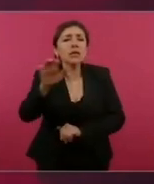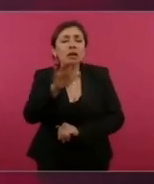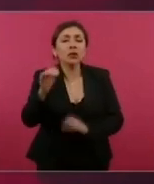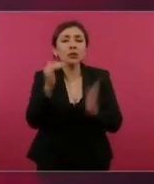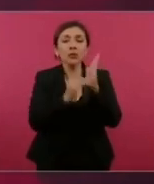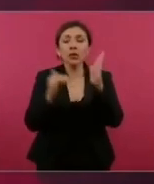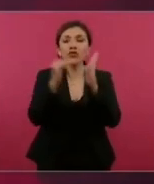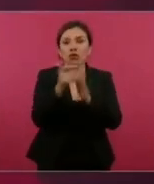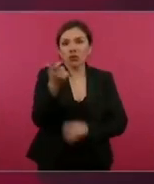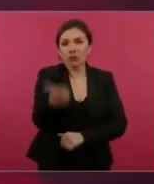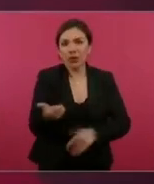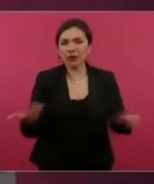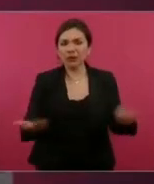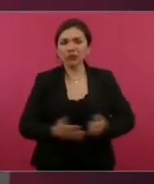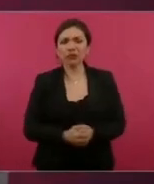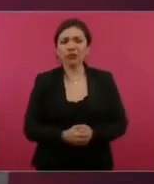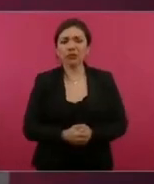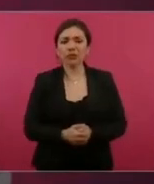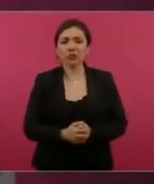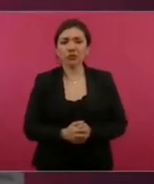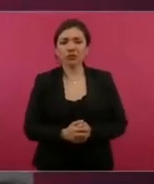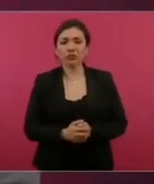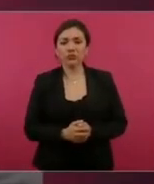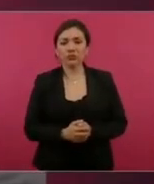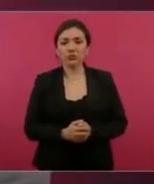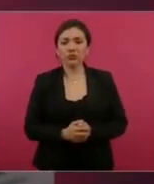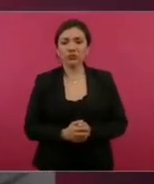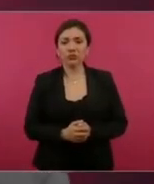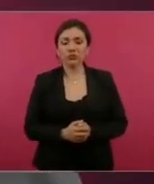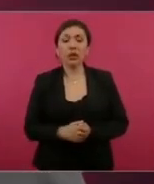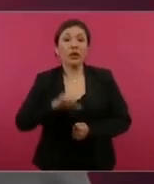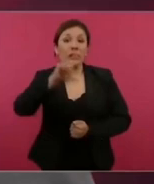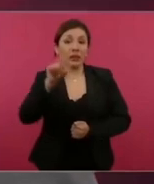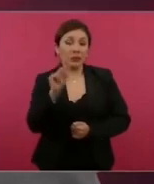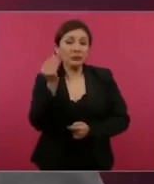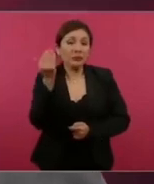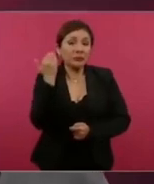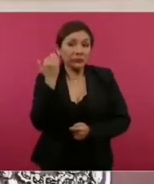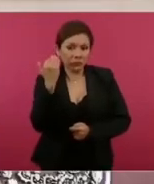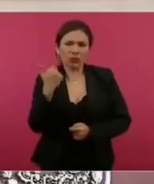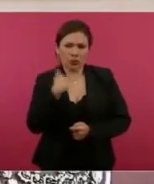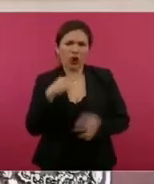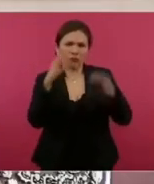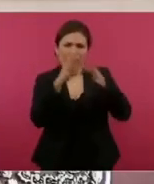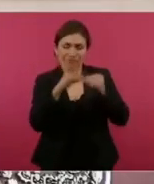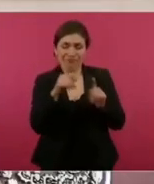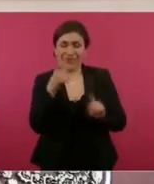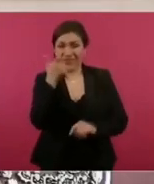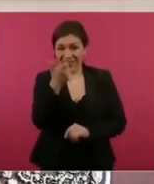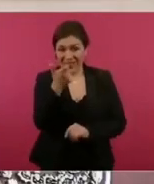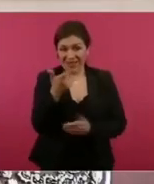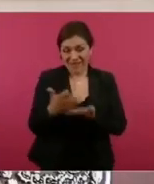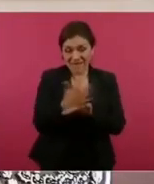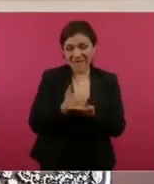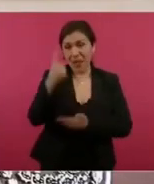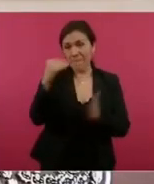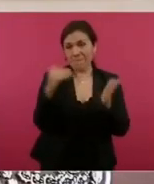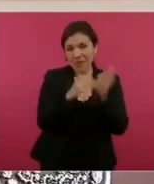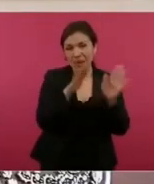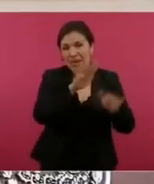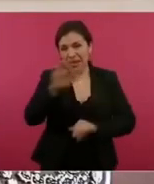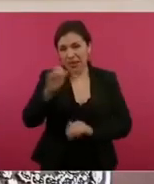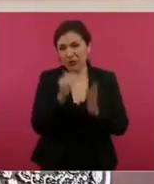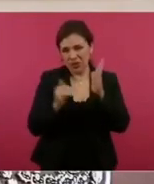Y hace unos días añadí de que de esos mil quinientos millones de pesos de